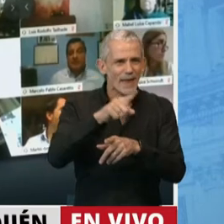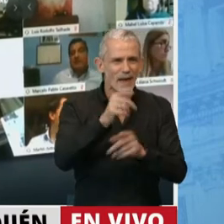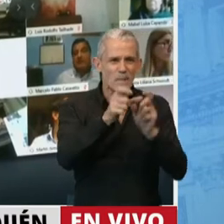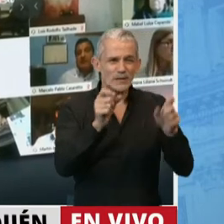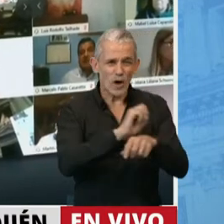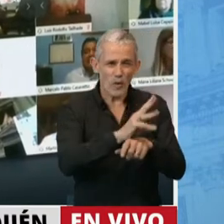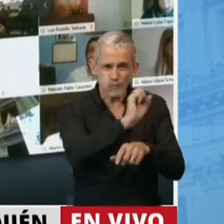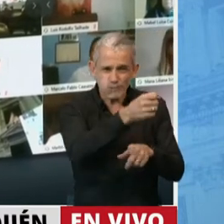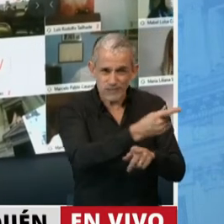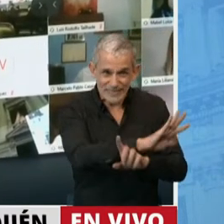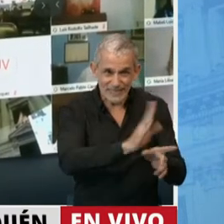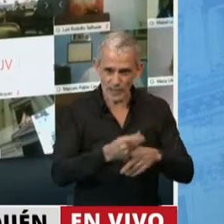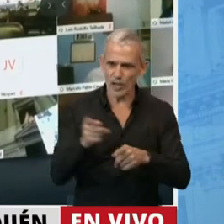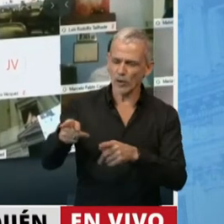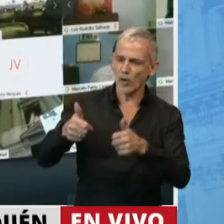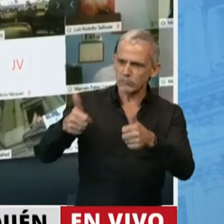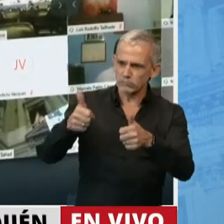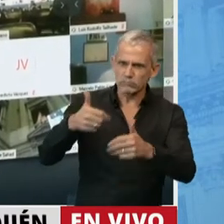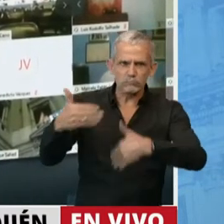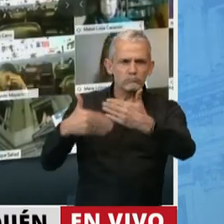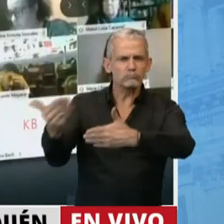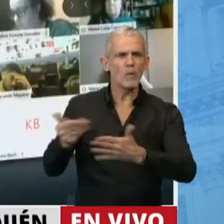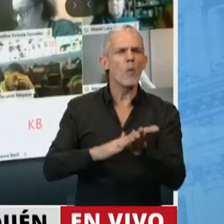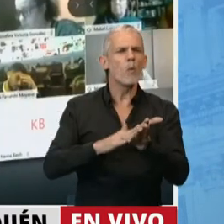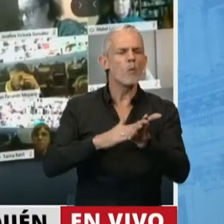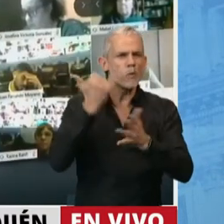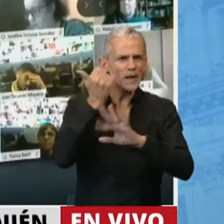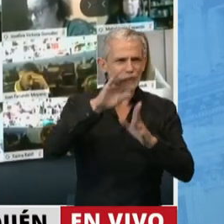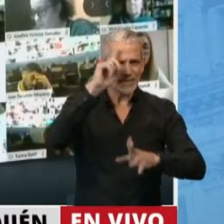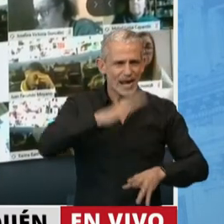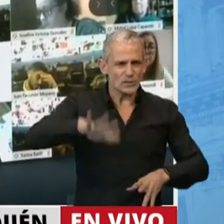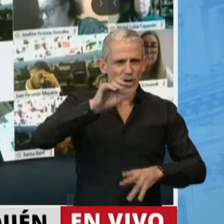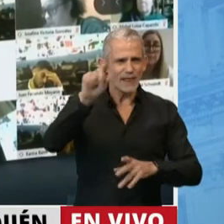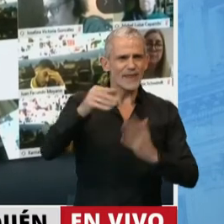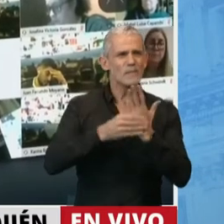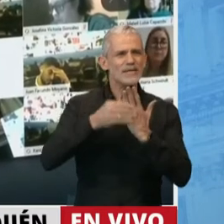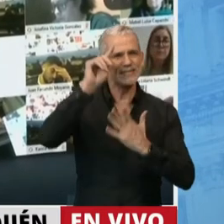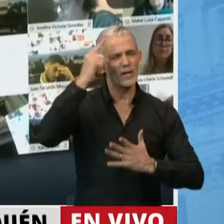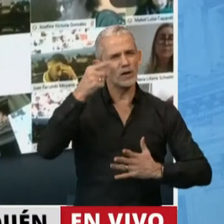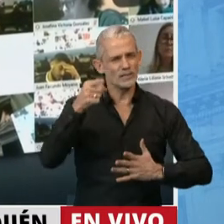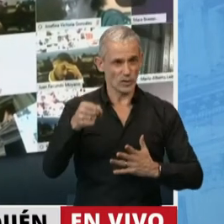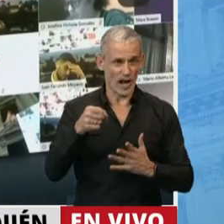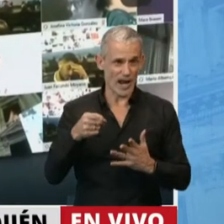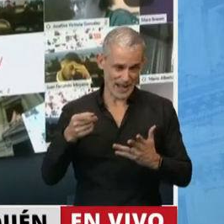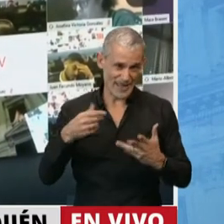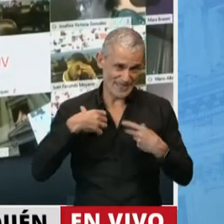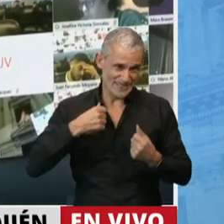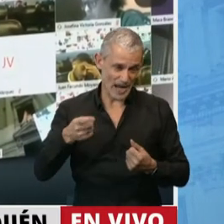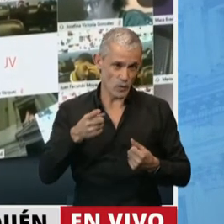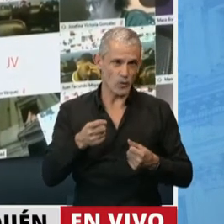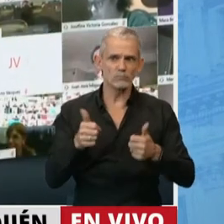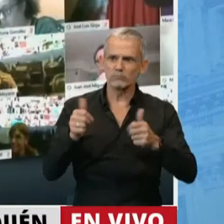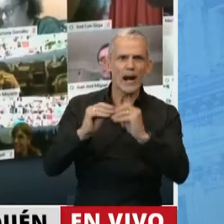está demostrando su eficacia. El ensayo clínico nacional del Ministerio de Salud de la Nación está obteniendo